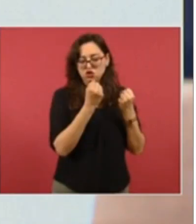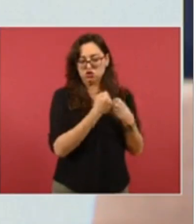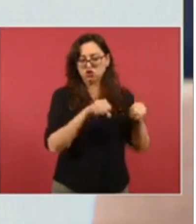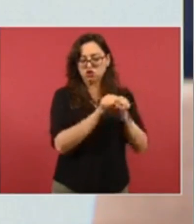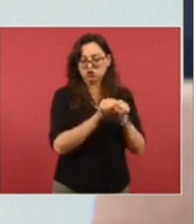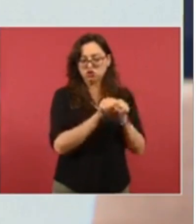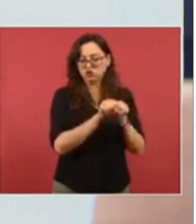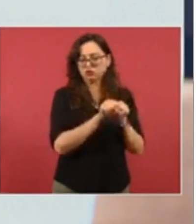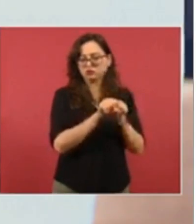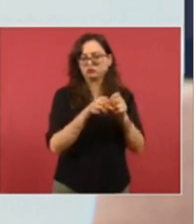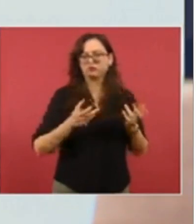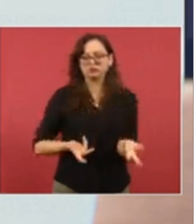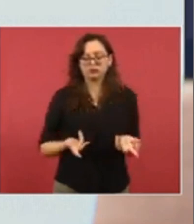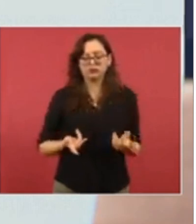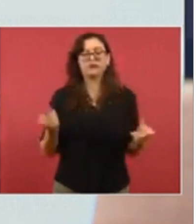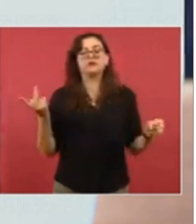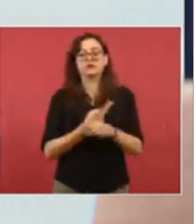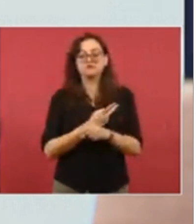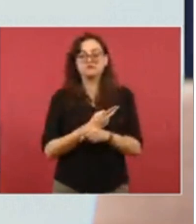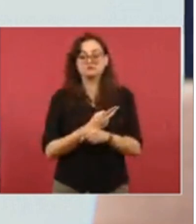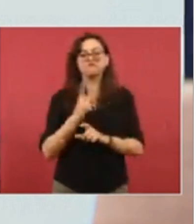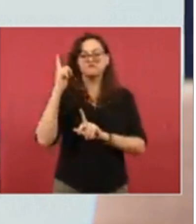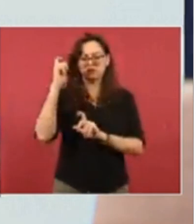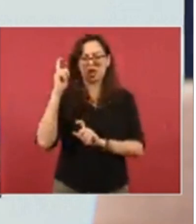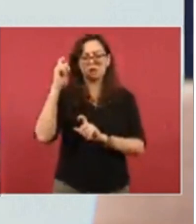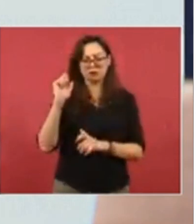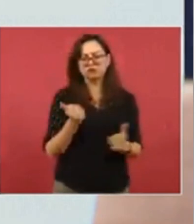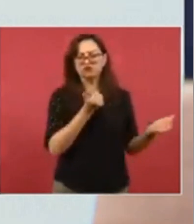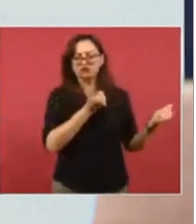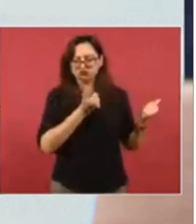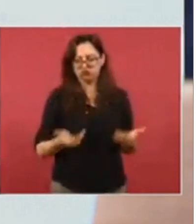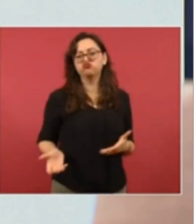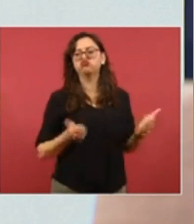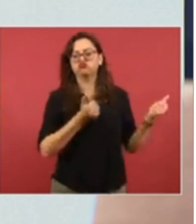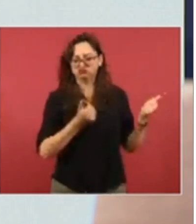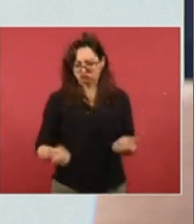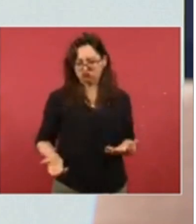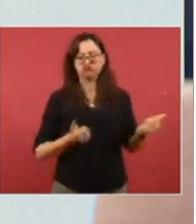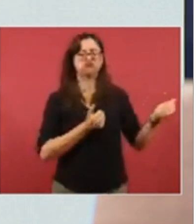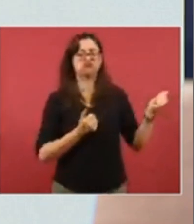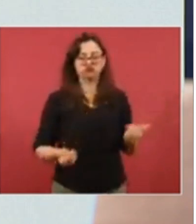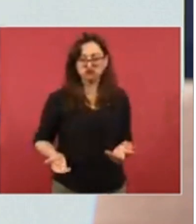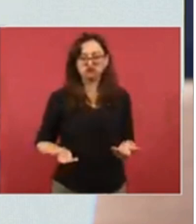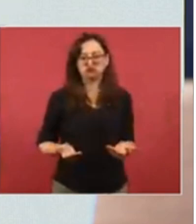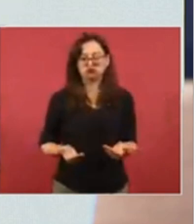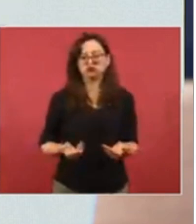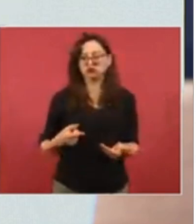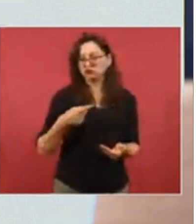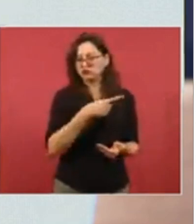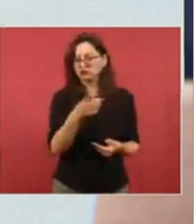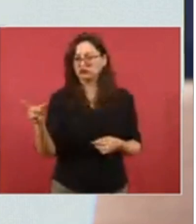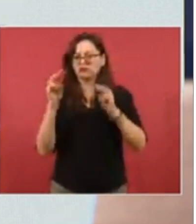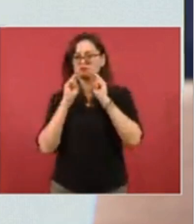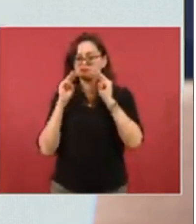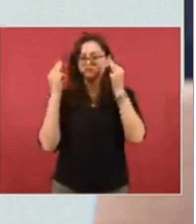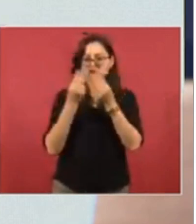¿Qué sucedió? Pues las armas llegaron en efecto a manos de delincuentes y las